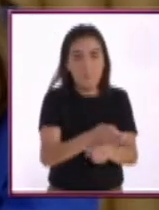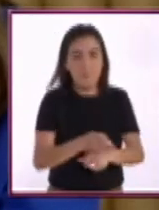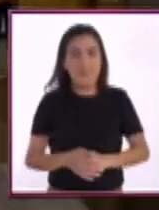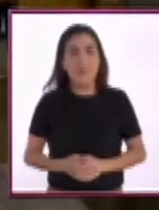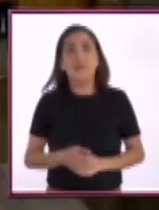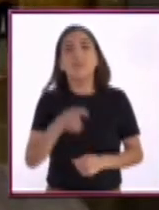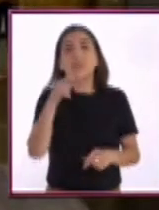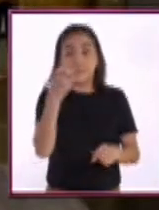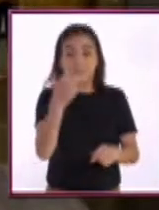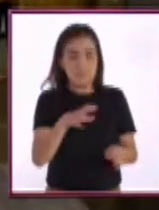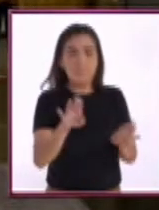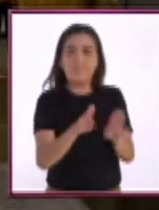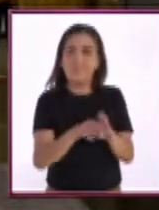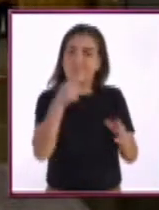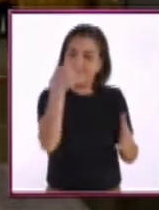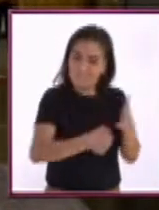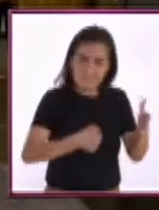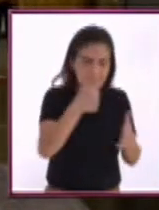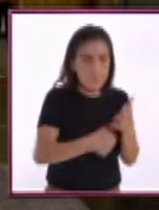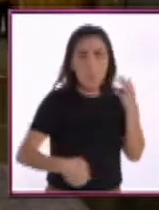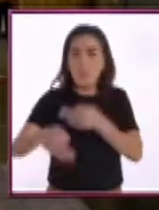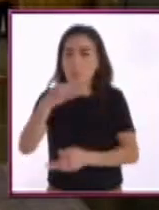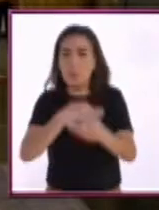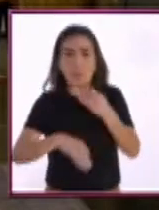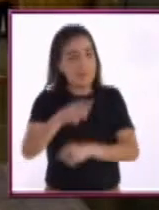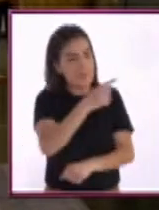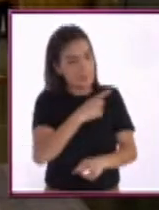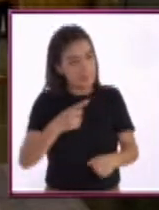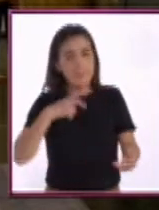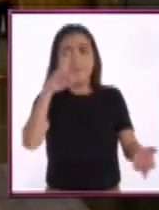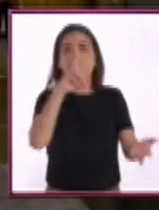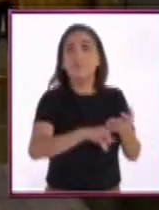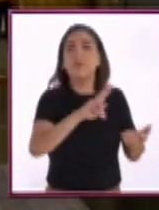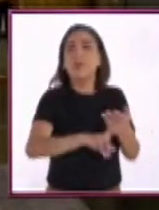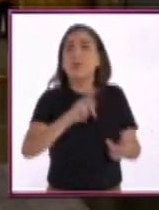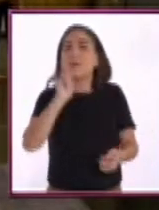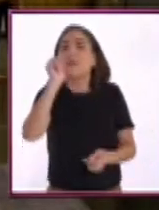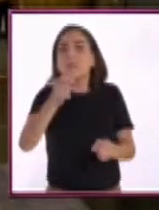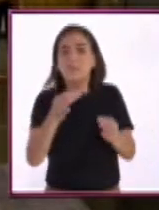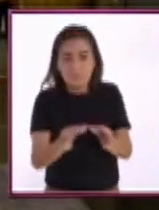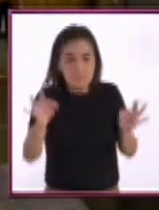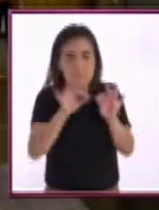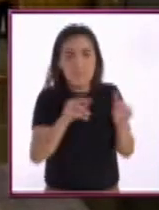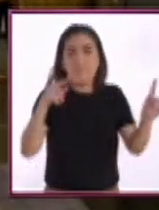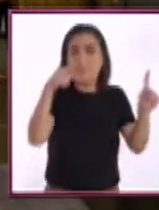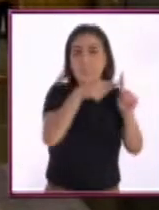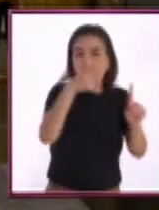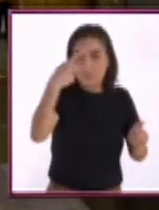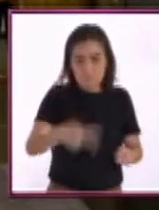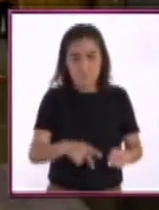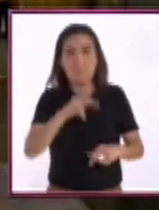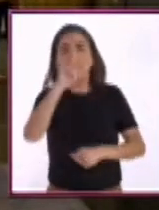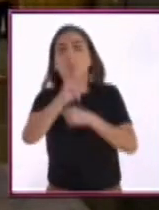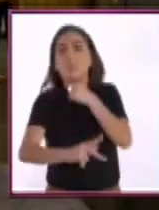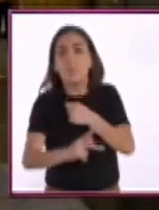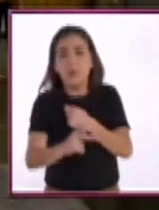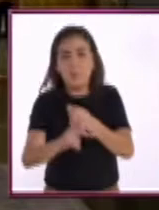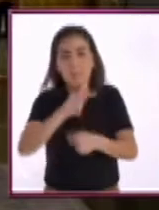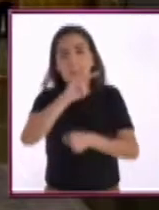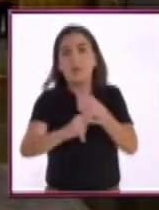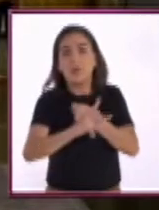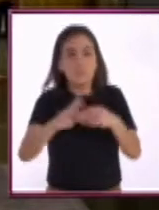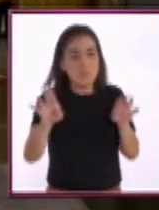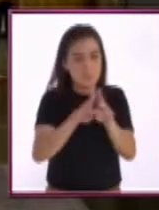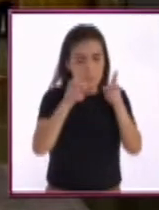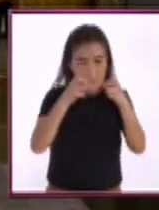la que estamos actualmente. Y eso tenemos que presionar todos de que se le dé valor a lo que realmente significa para un país